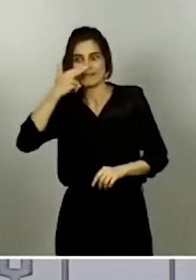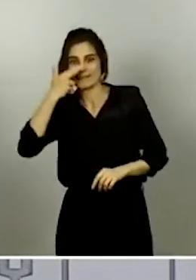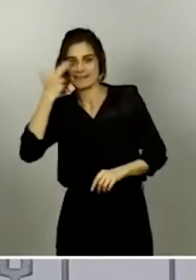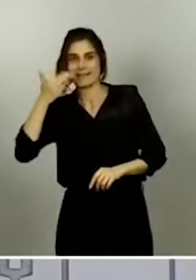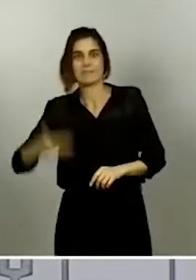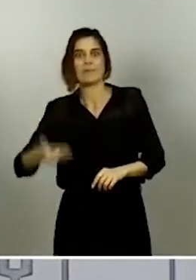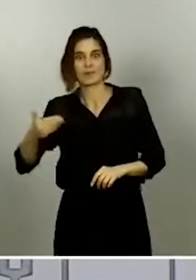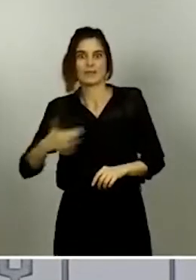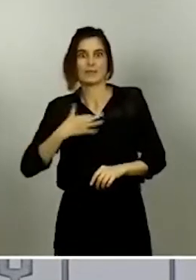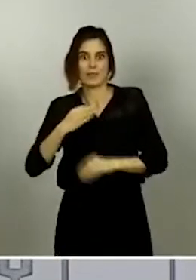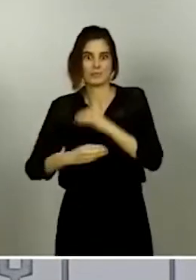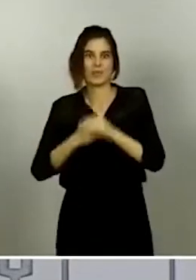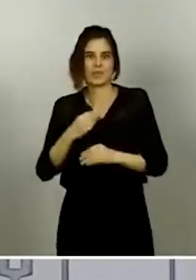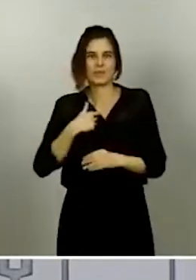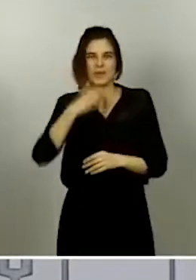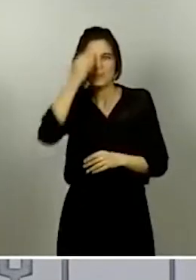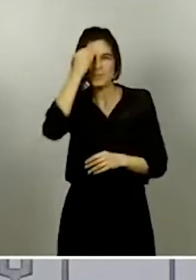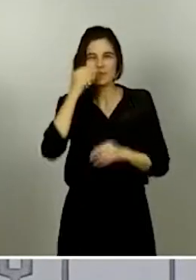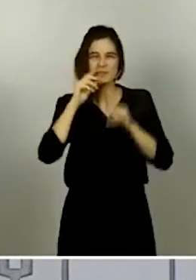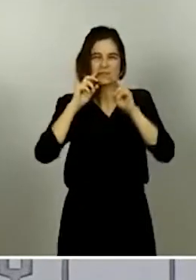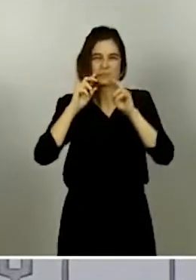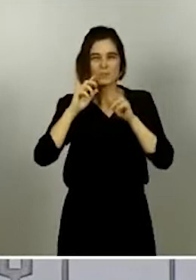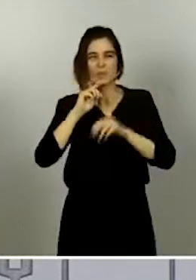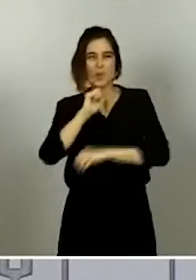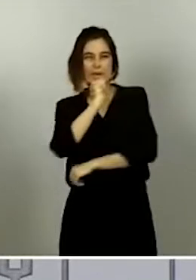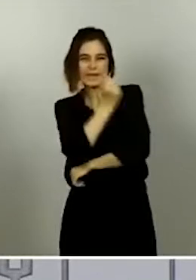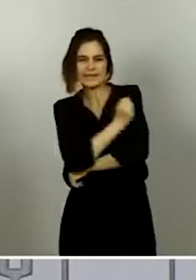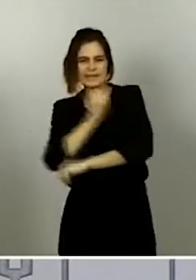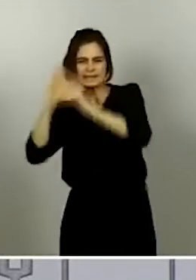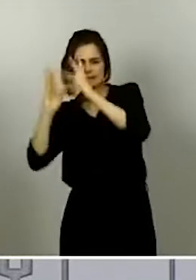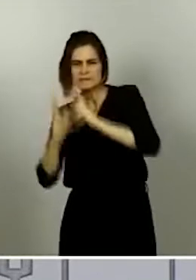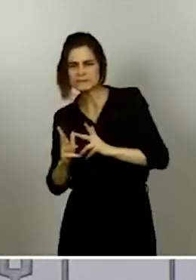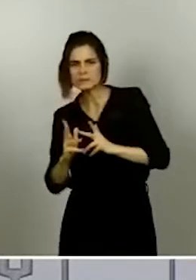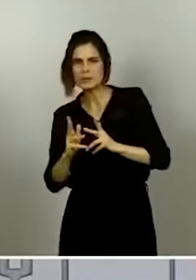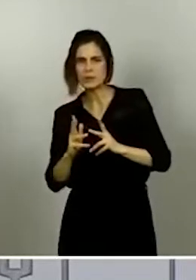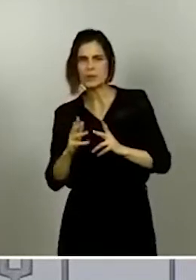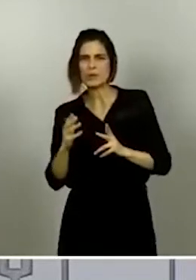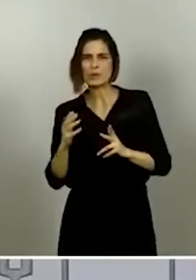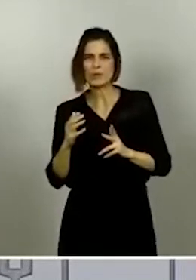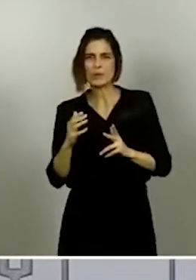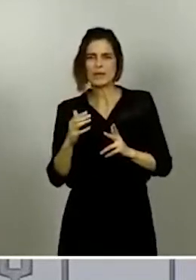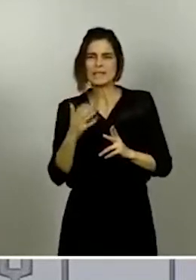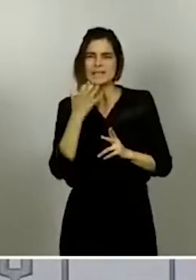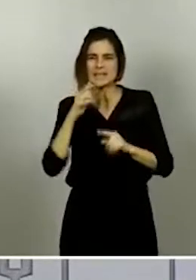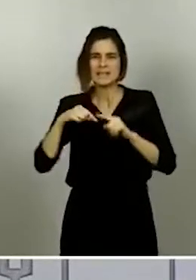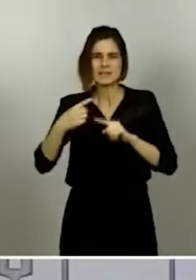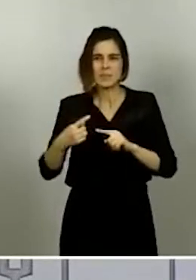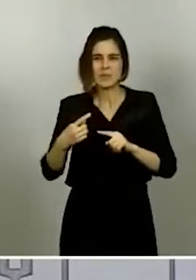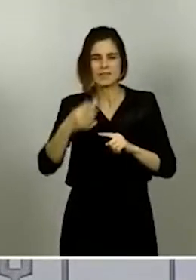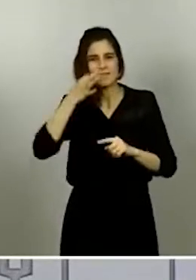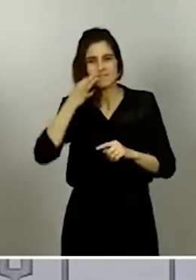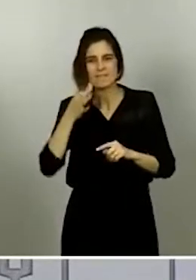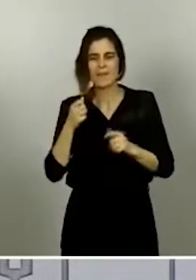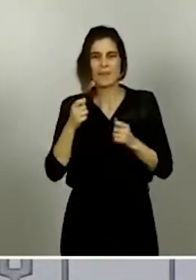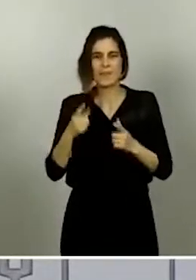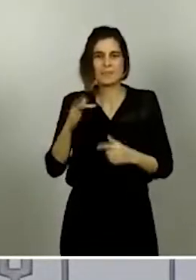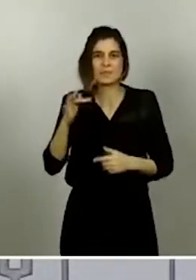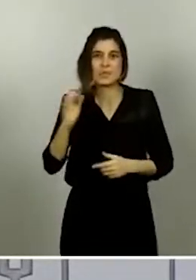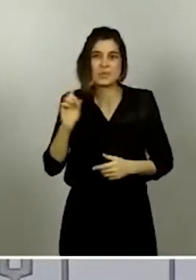hacer este tipo de acciones, un registro que conlleva un trabajo muy importante de fondo porque conlleva un seguimiento